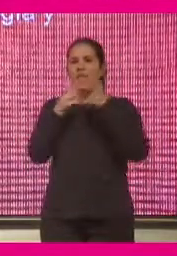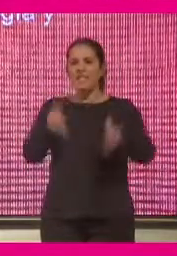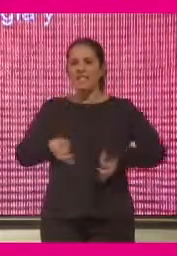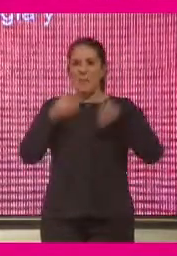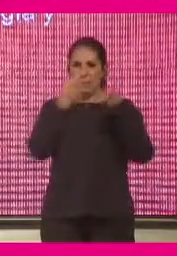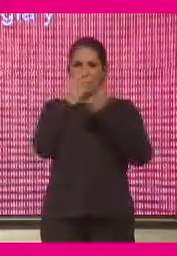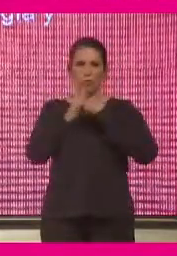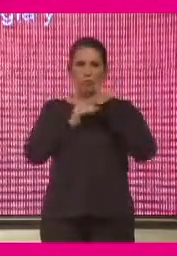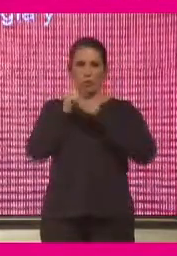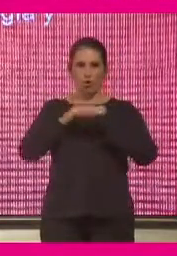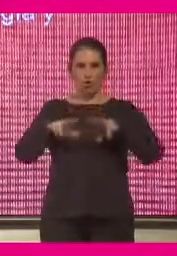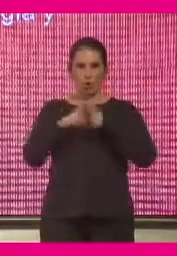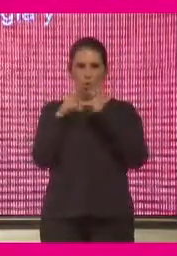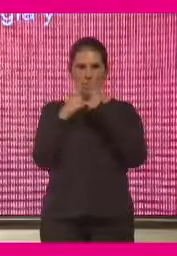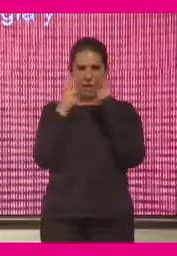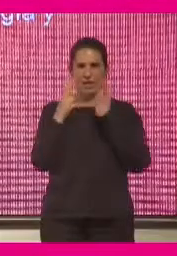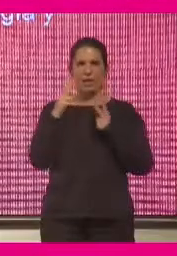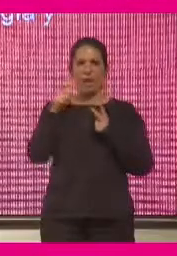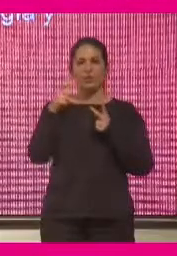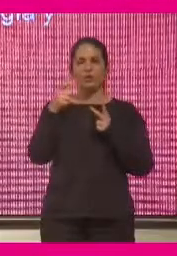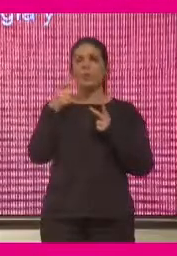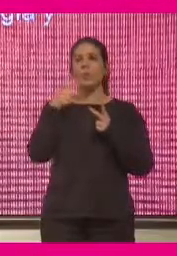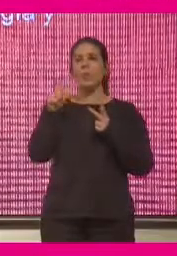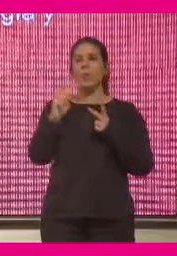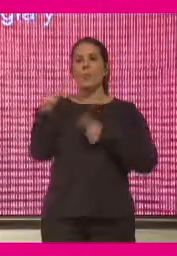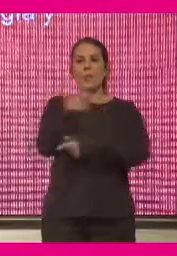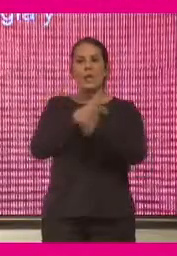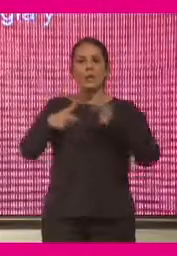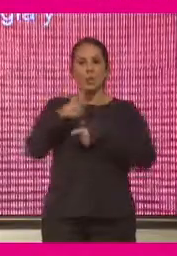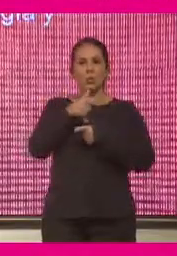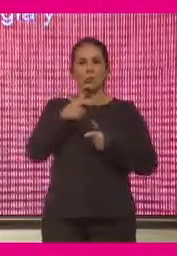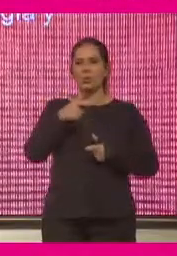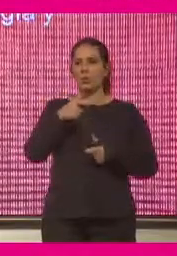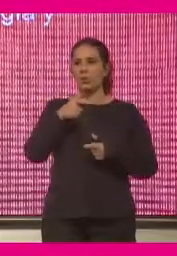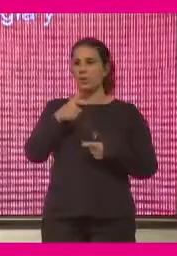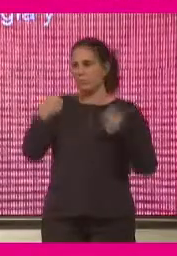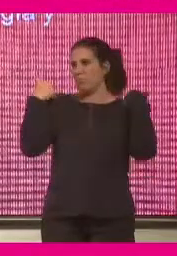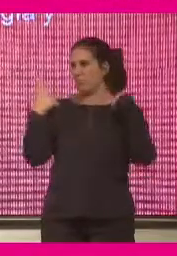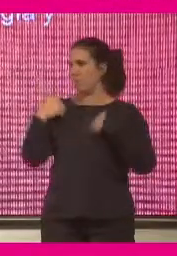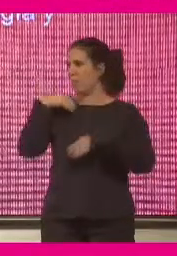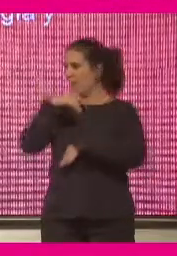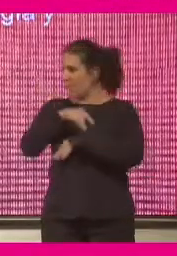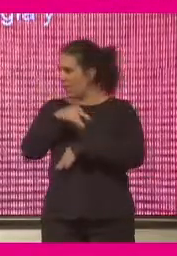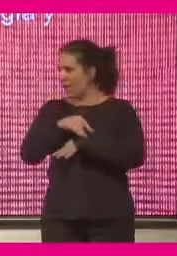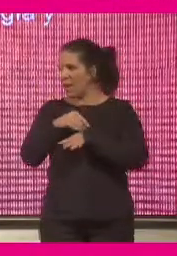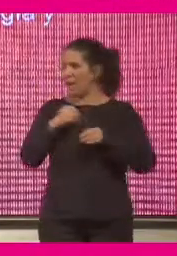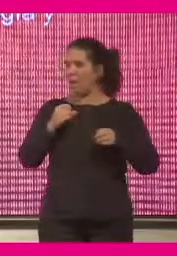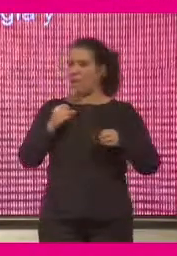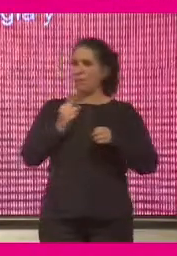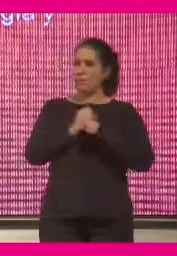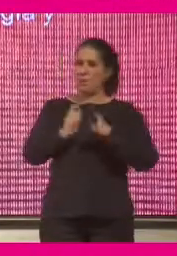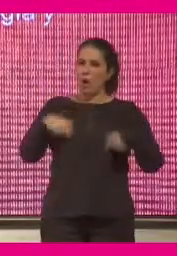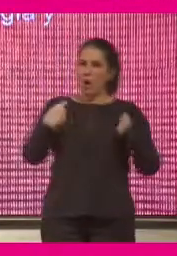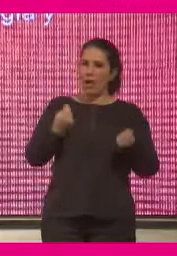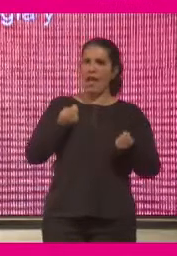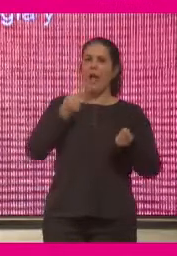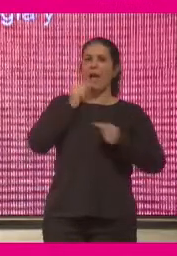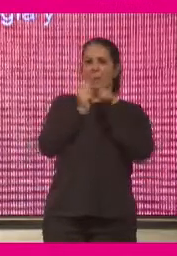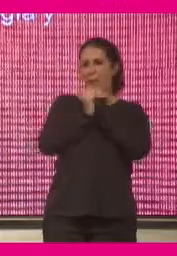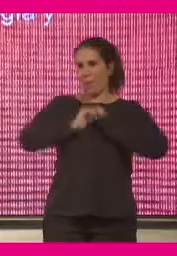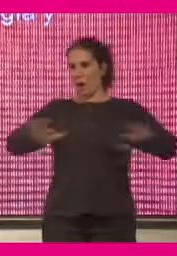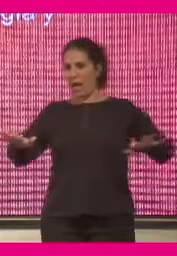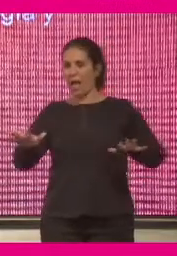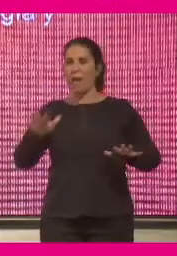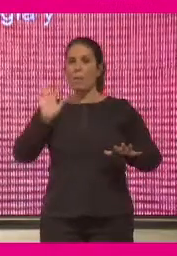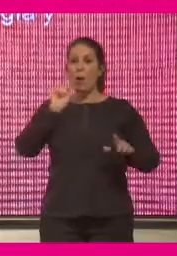su construcción social. Los virus son algo de lo que tienen que encargarse la medicina, la biología, la epidemiología, pero